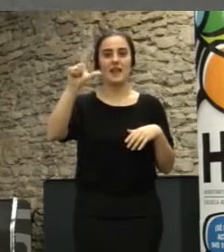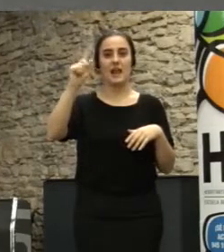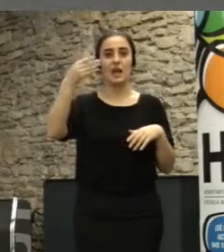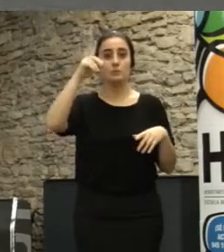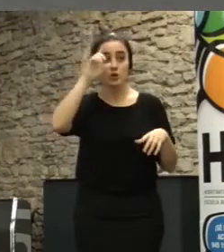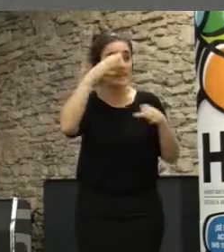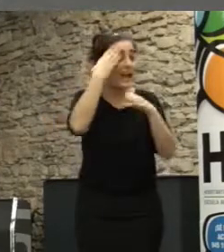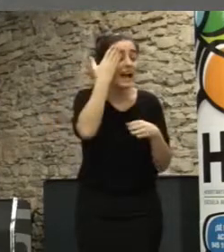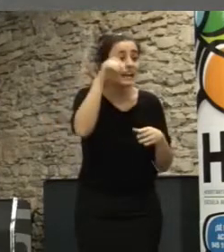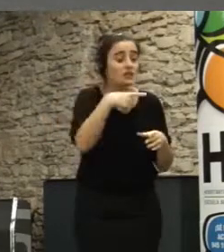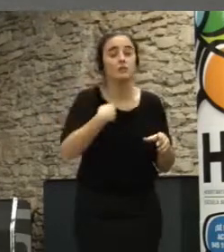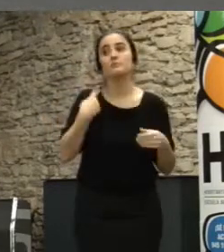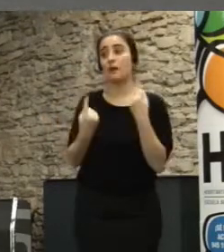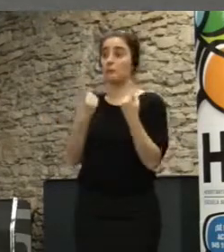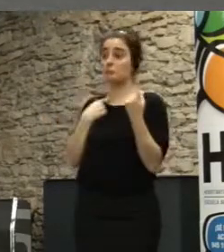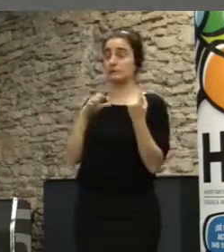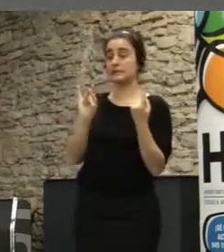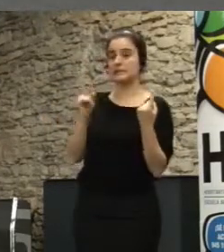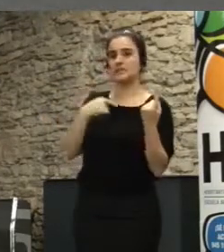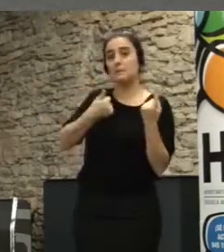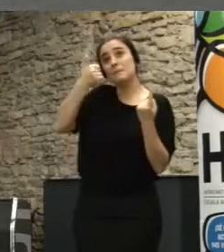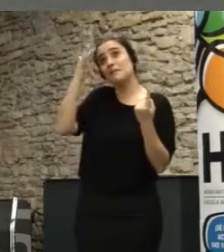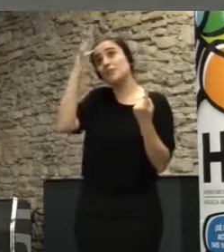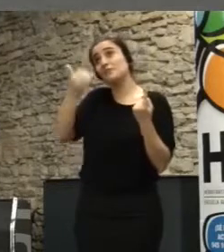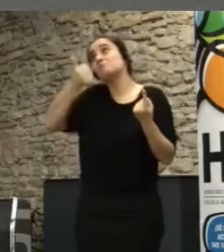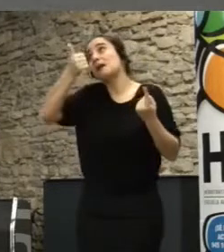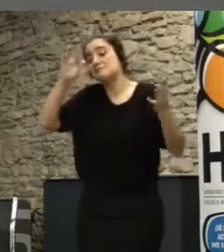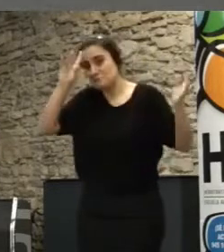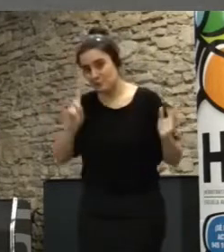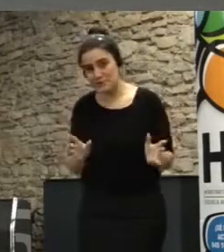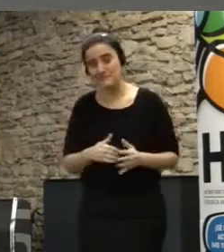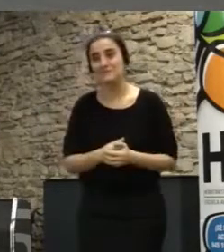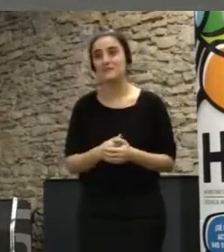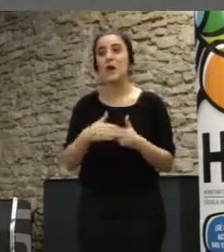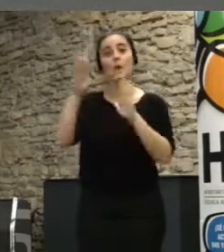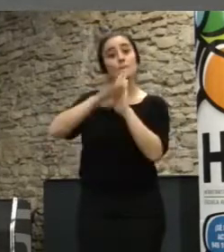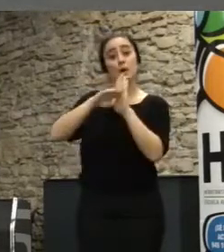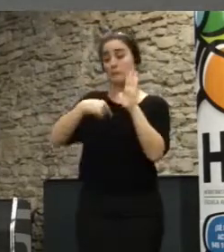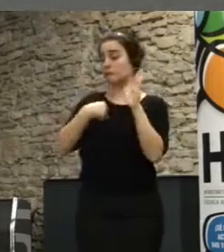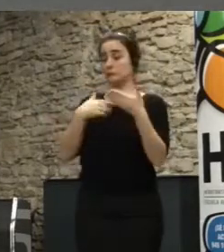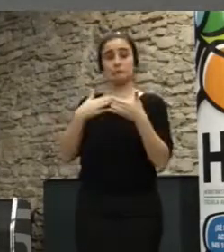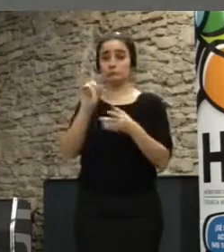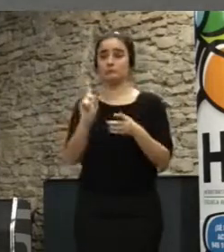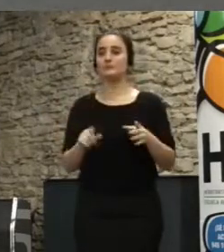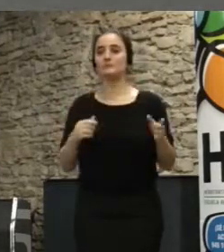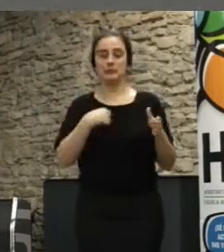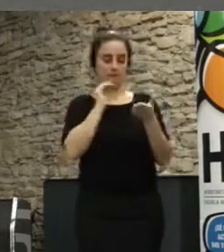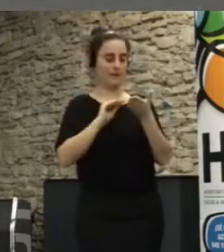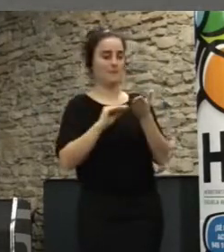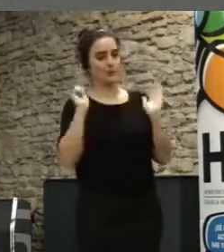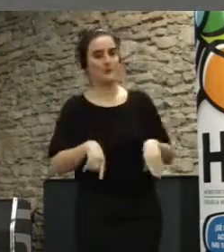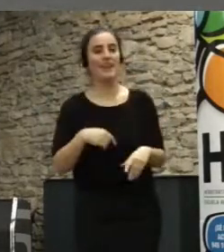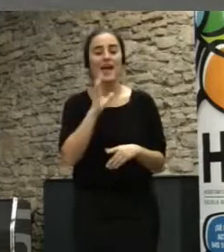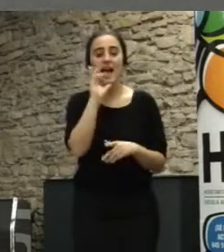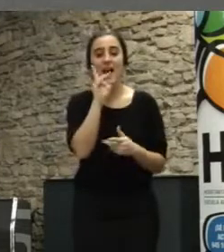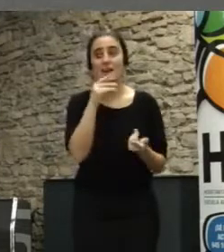algunos dicen que soy yo creo que más en lo filosófico pero programar no programo me lo apunto te vamos